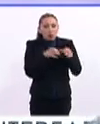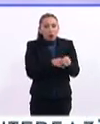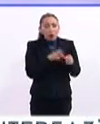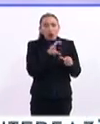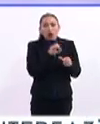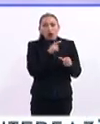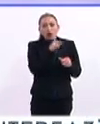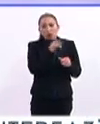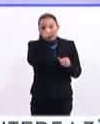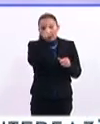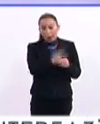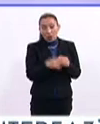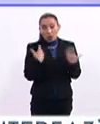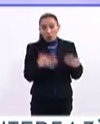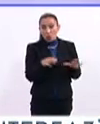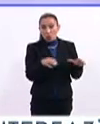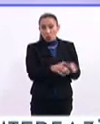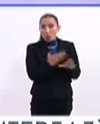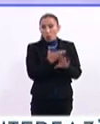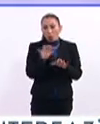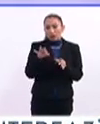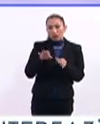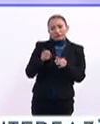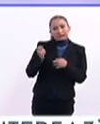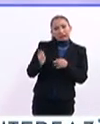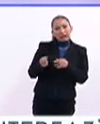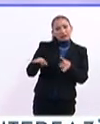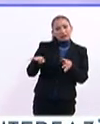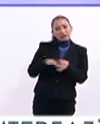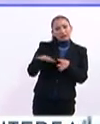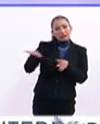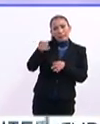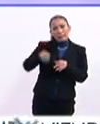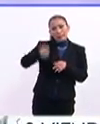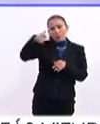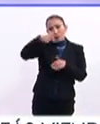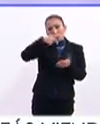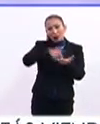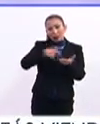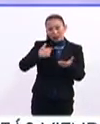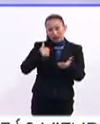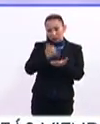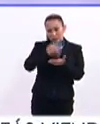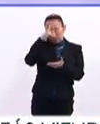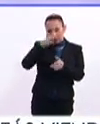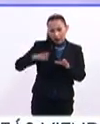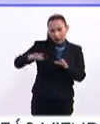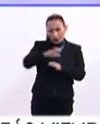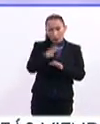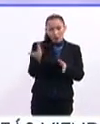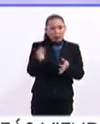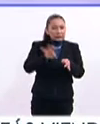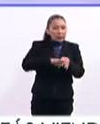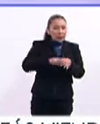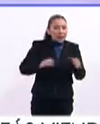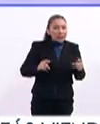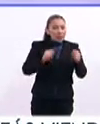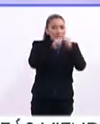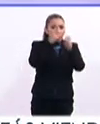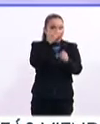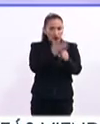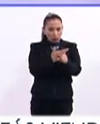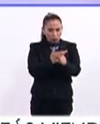Colegio de México, un colegio que se encuentra muy cercano a lo que es este primer cuadro de la Ciudad de México, ahí por el Templo Mayor.